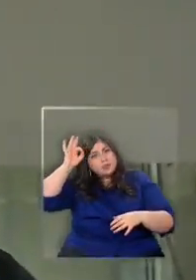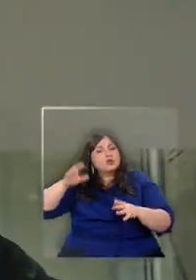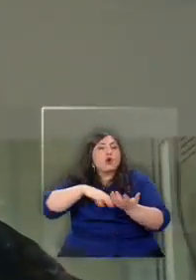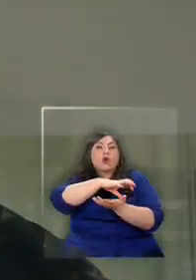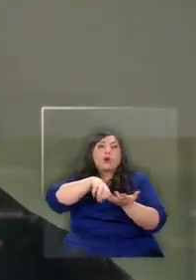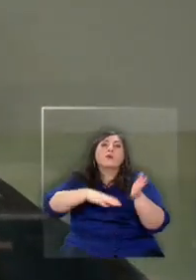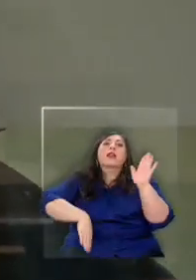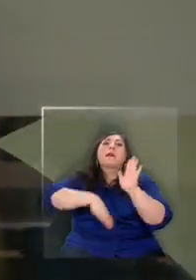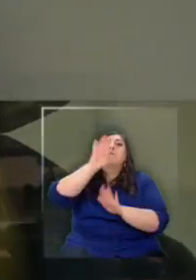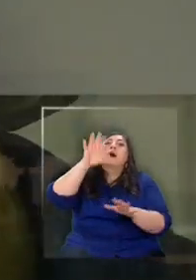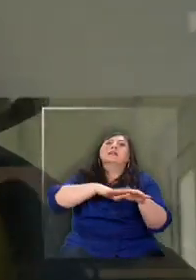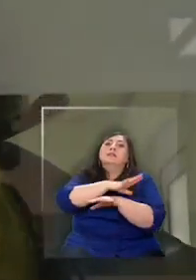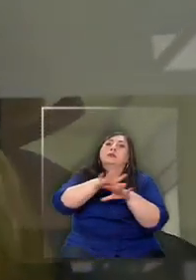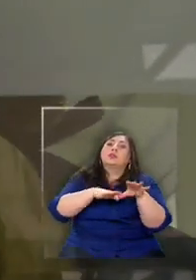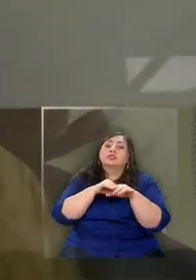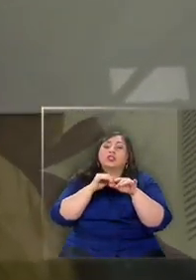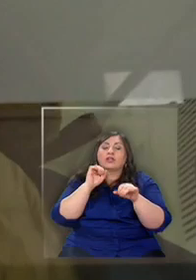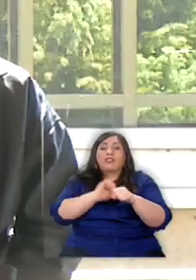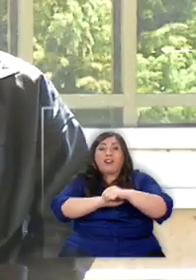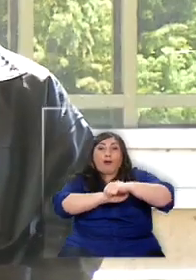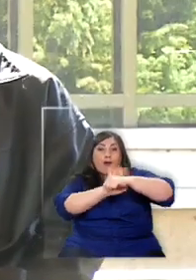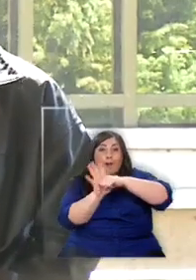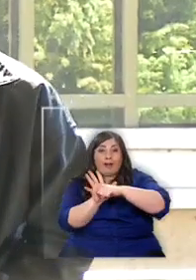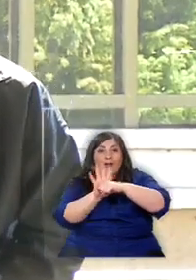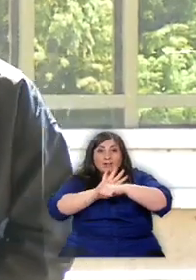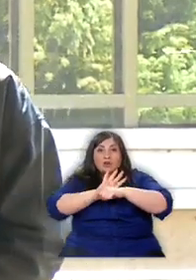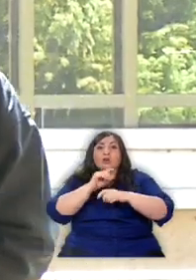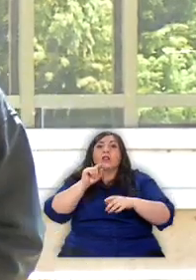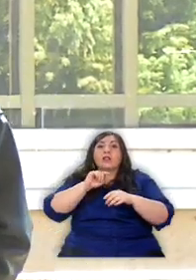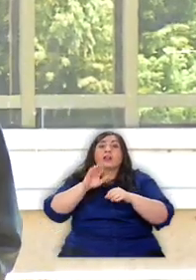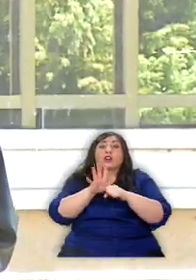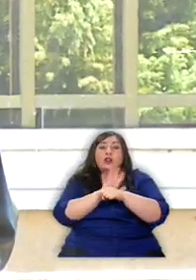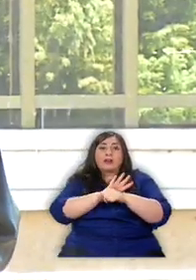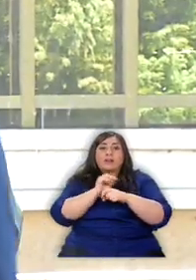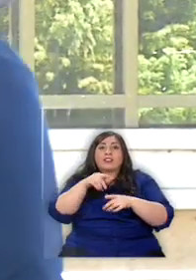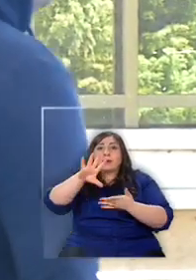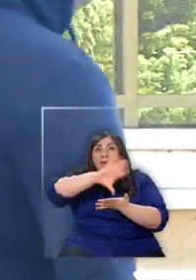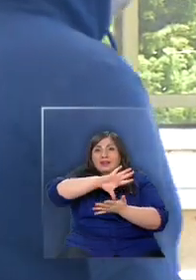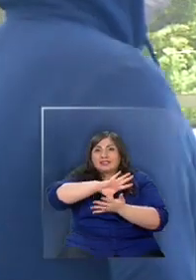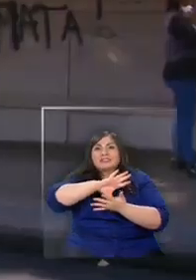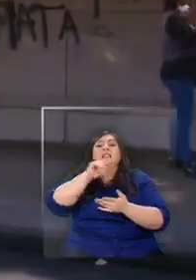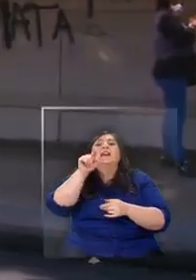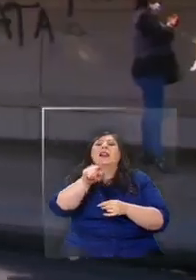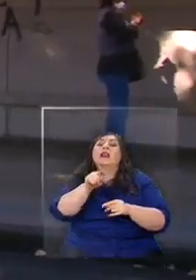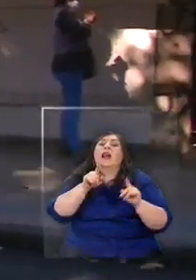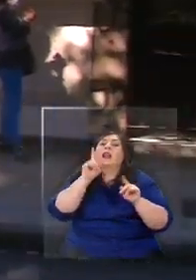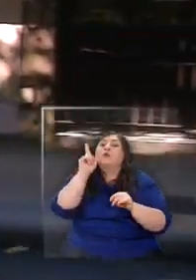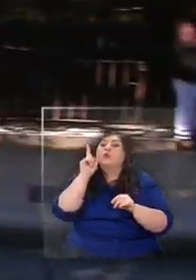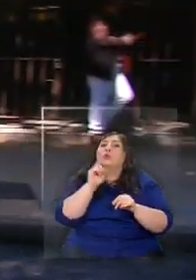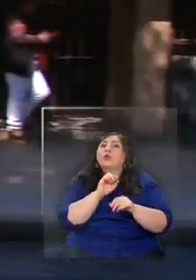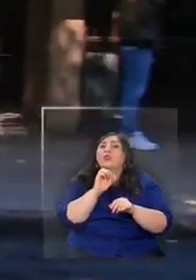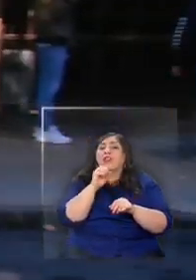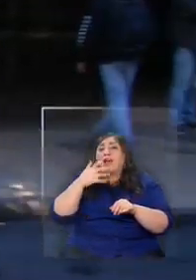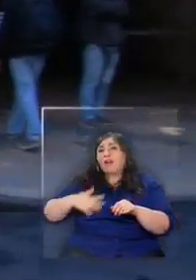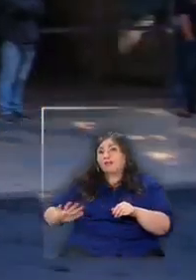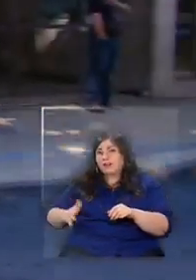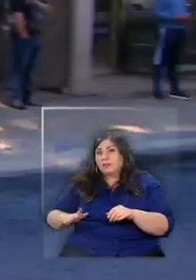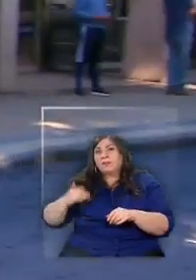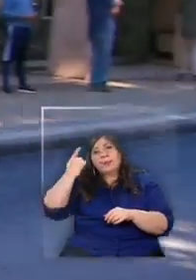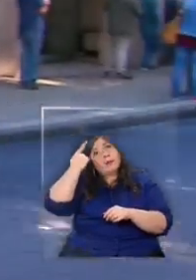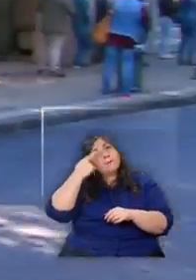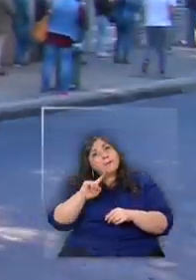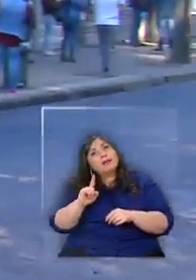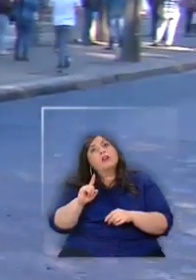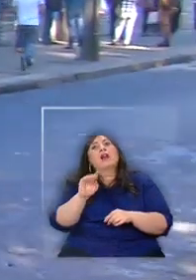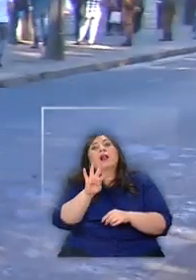más casos de coronavirus del país, de acuerdo al segundo informe epidemiológico del Minsal al 1 de abril. Sin embargo, pese a la